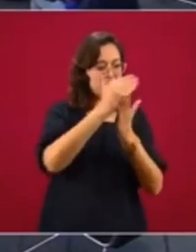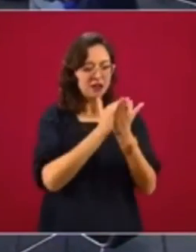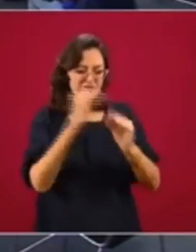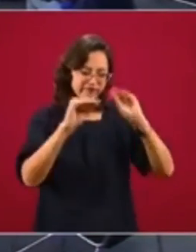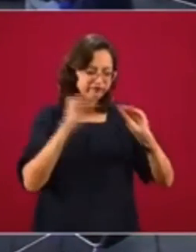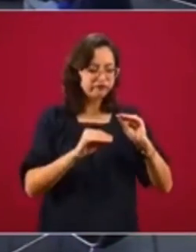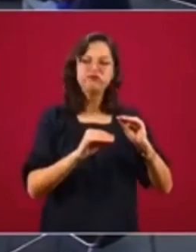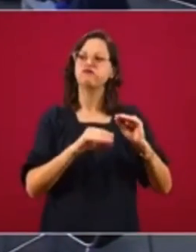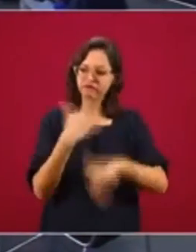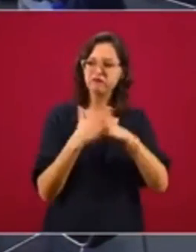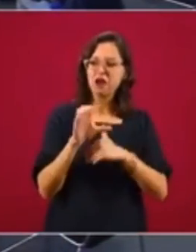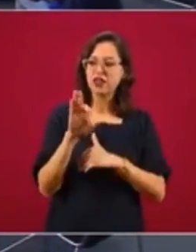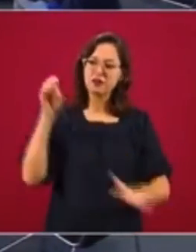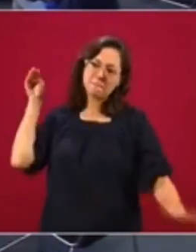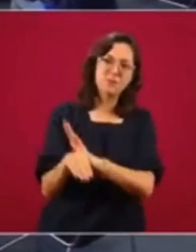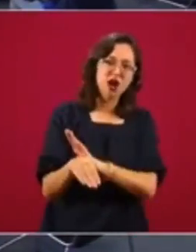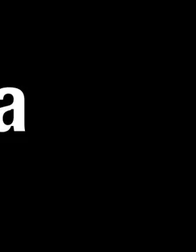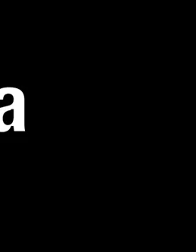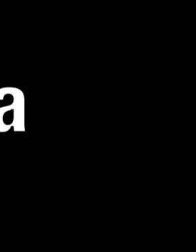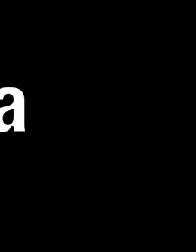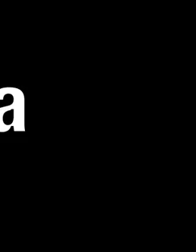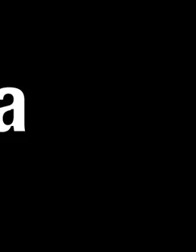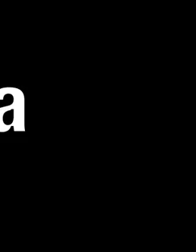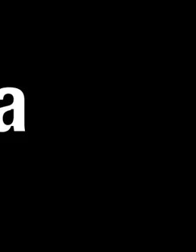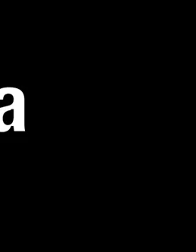para quebrar a la Comisión Federal de Electricidad.